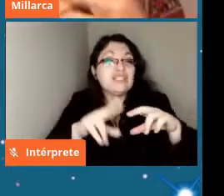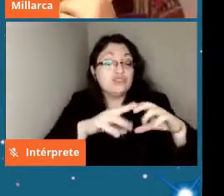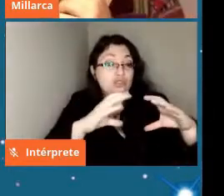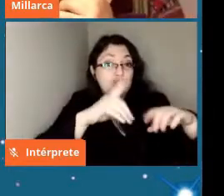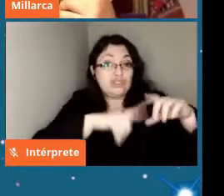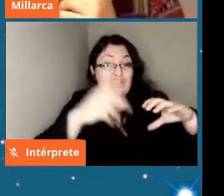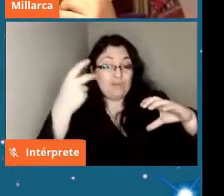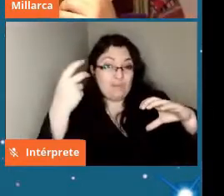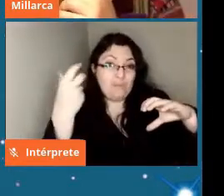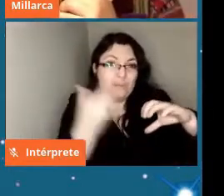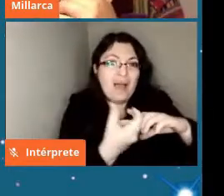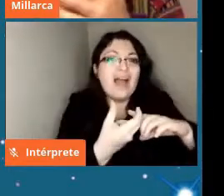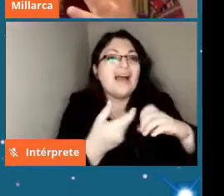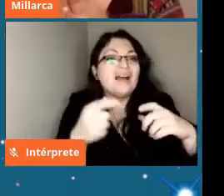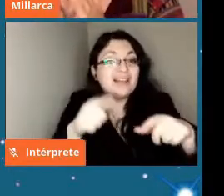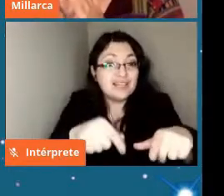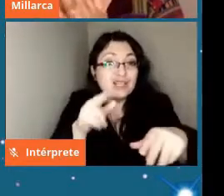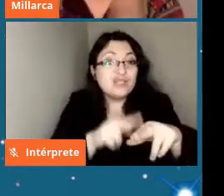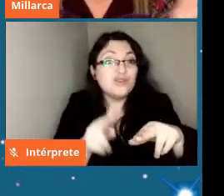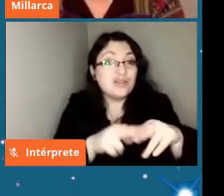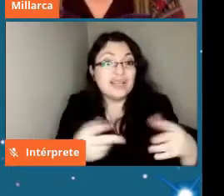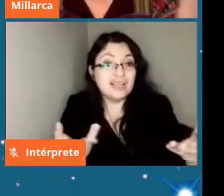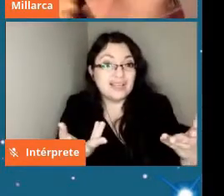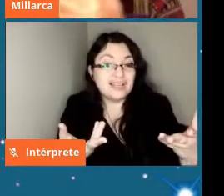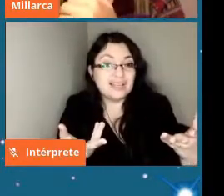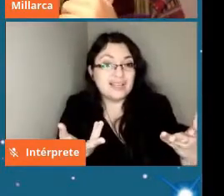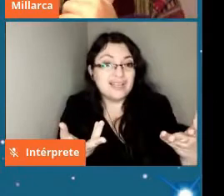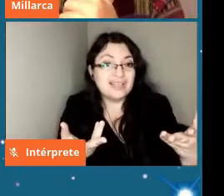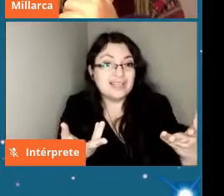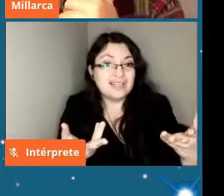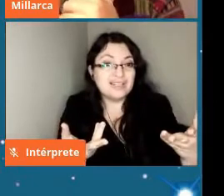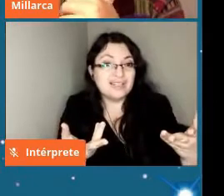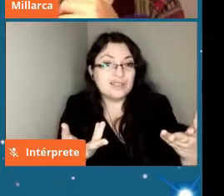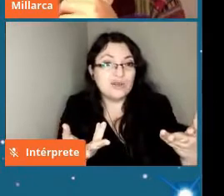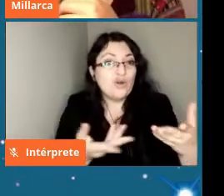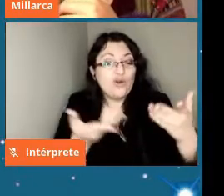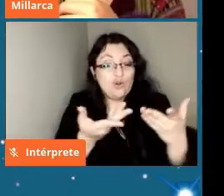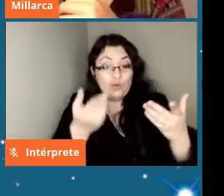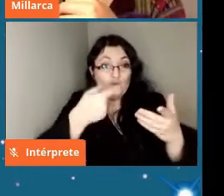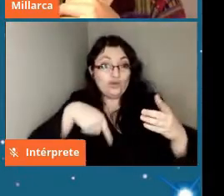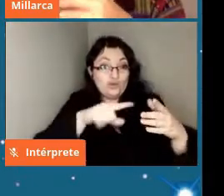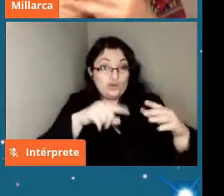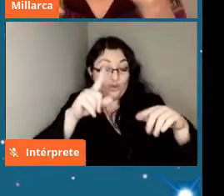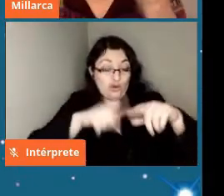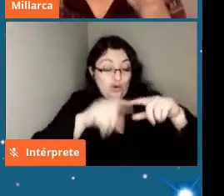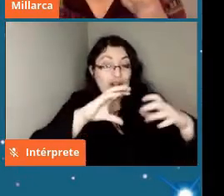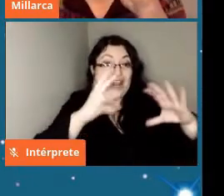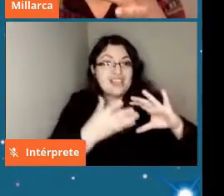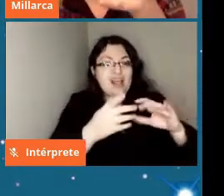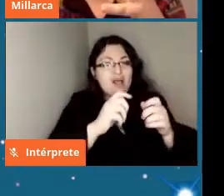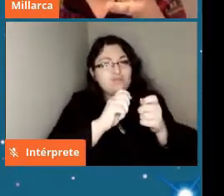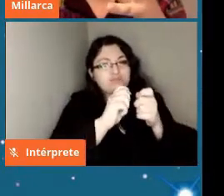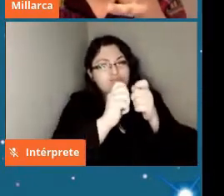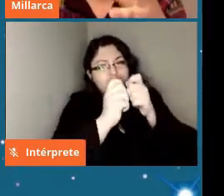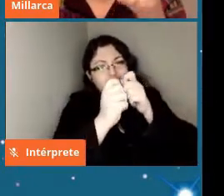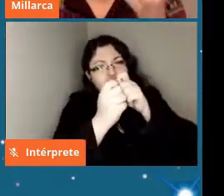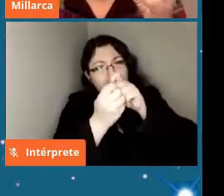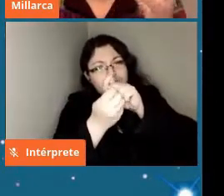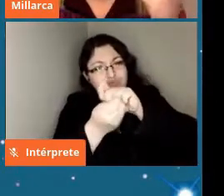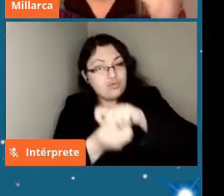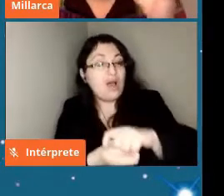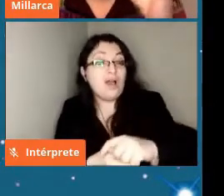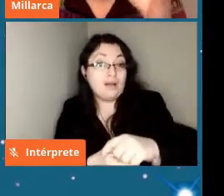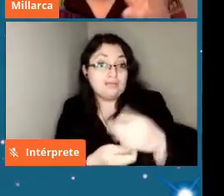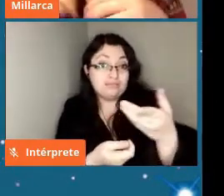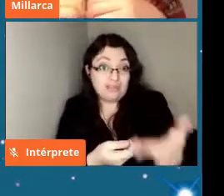cambió el camino evolutivo de nuestro planeta este tipo de